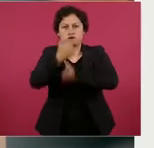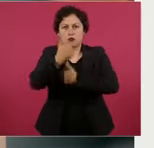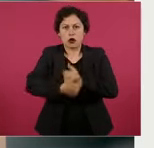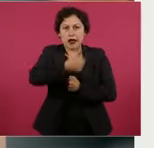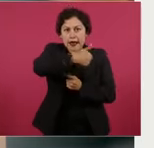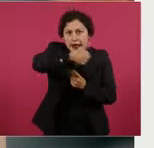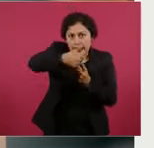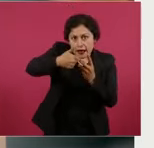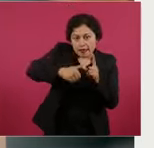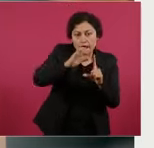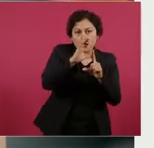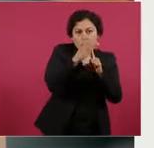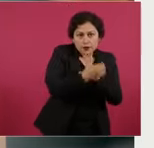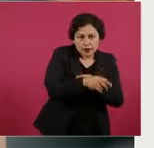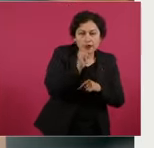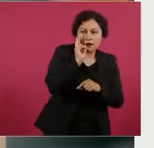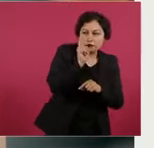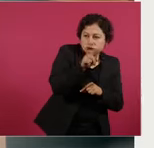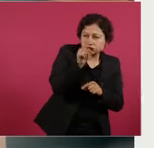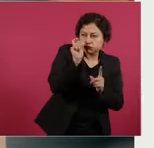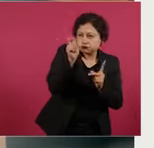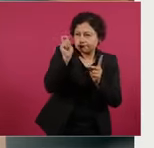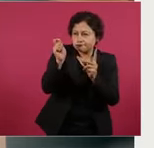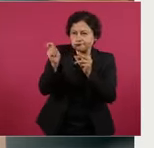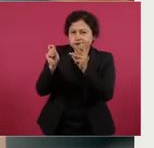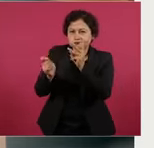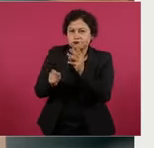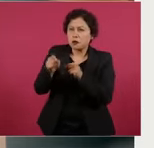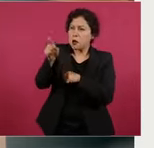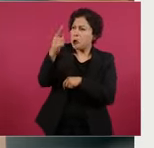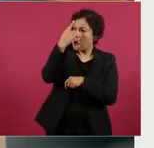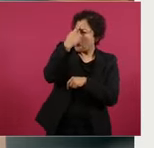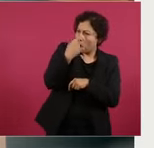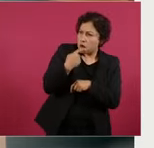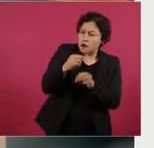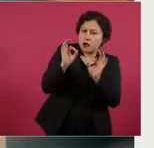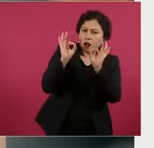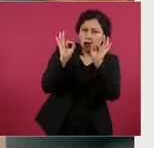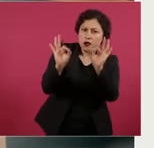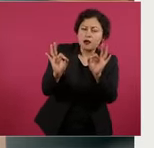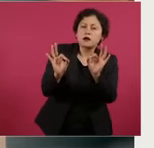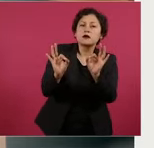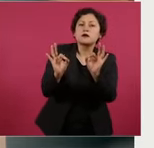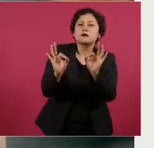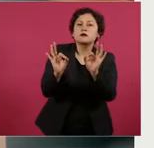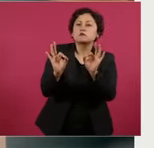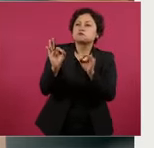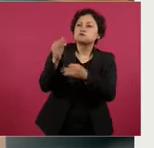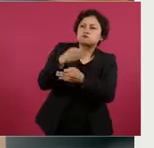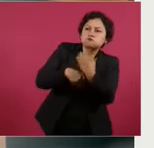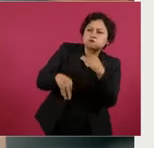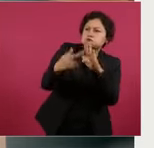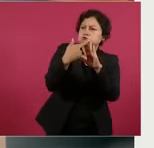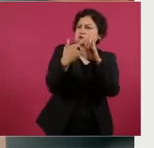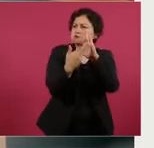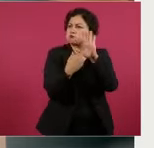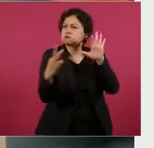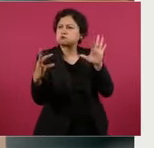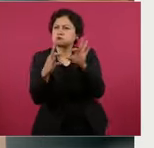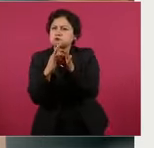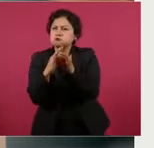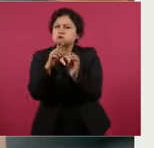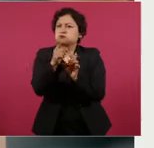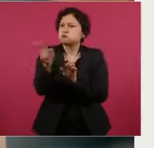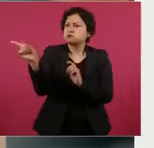y una vez que identifique que se pasa con, digamos, se tiene todos los requisitos, los